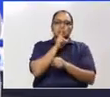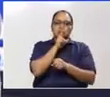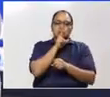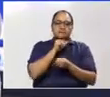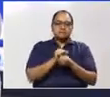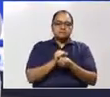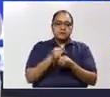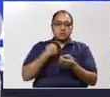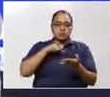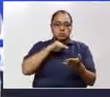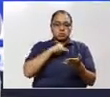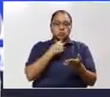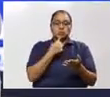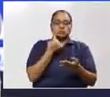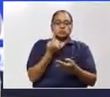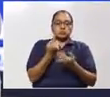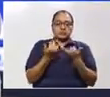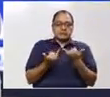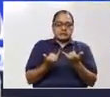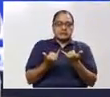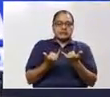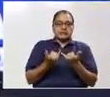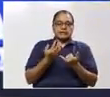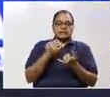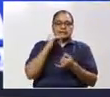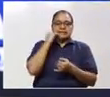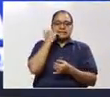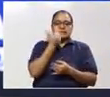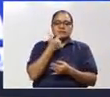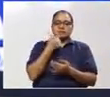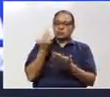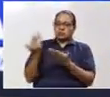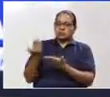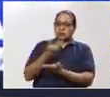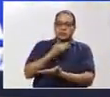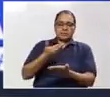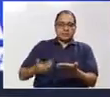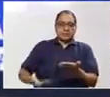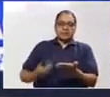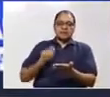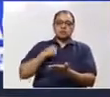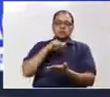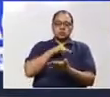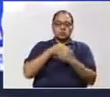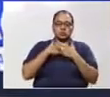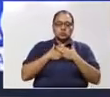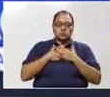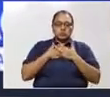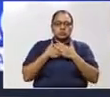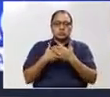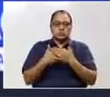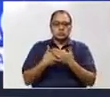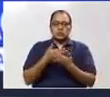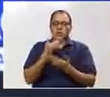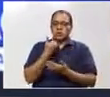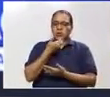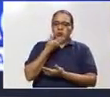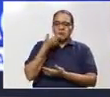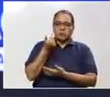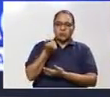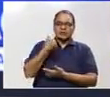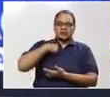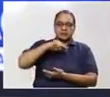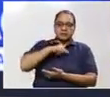privado queremos ponernos, señor presidente, a la disposición con nuestros mejores talentos